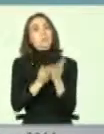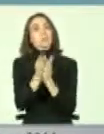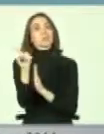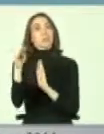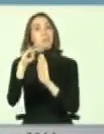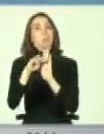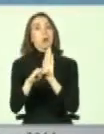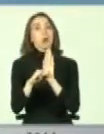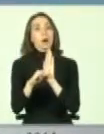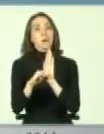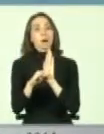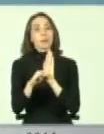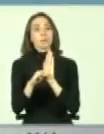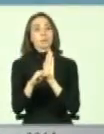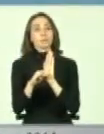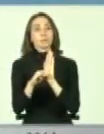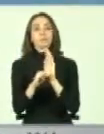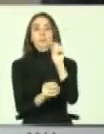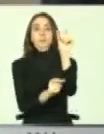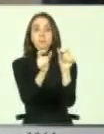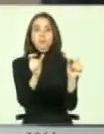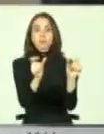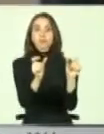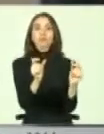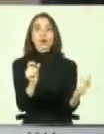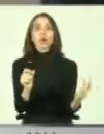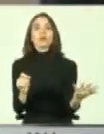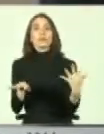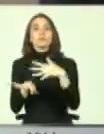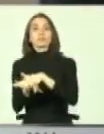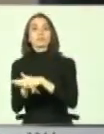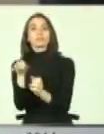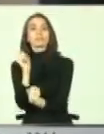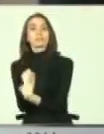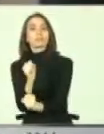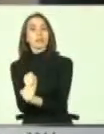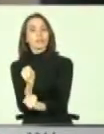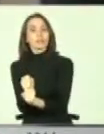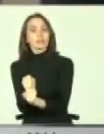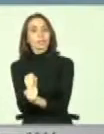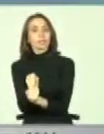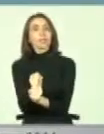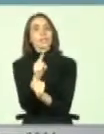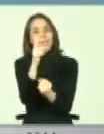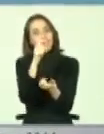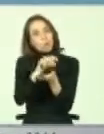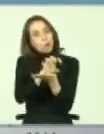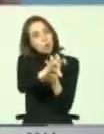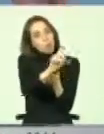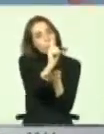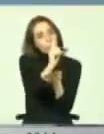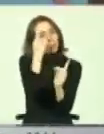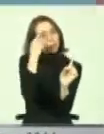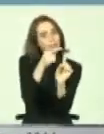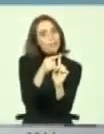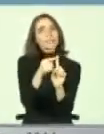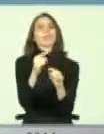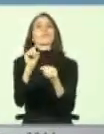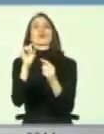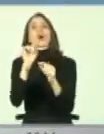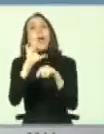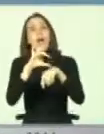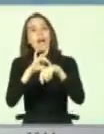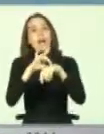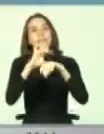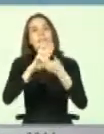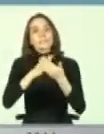programa en que se han podido insertar laboralmente y que eso es un poco una de las áreas que buscamos, no solo educación, salud, que es muy importante,